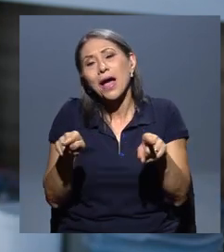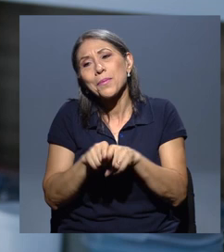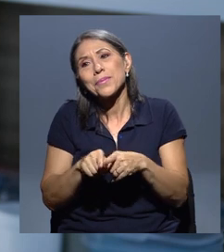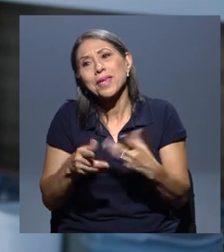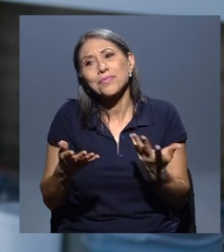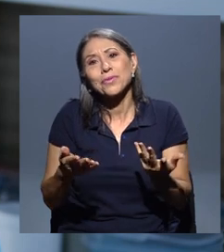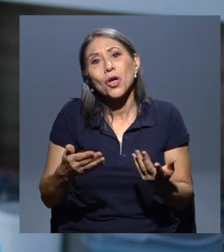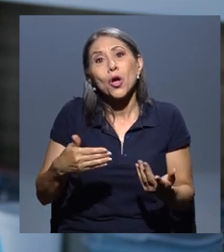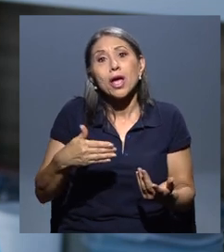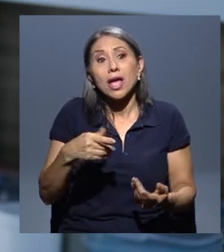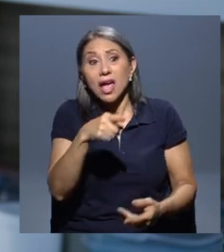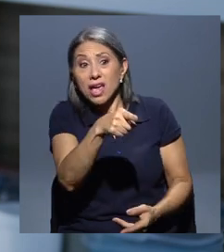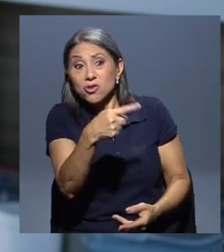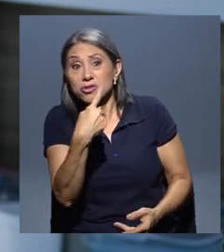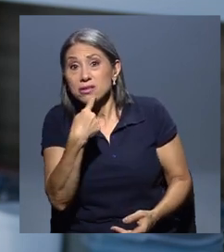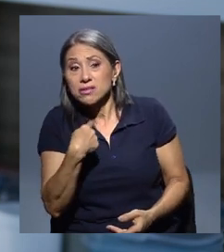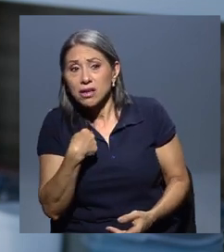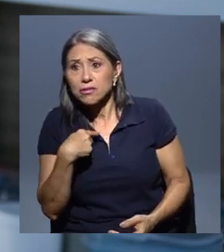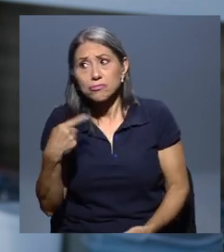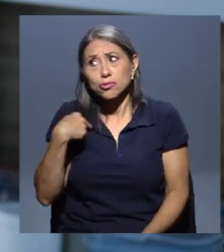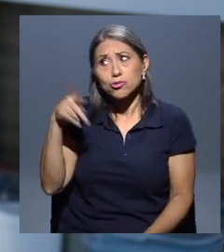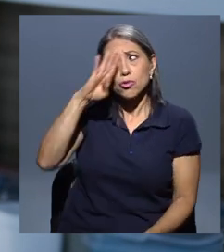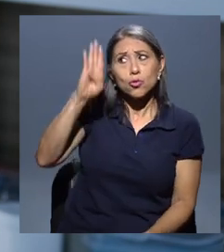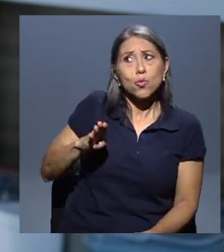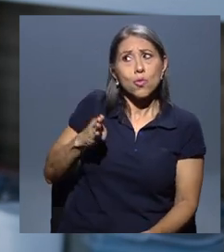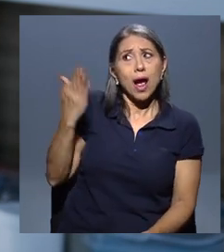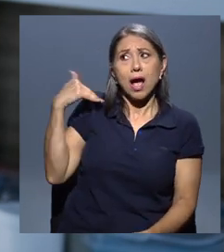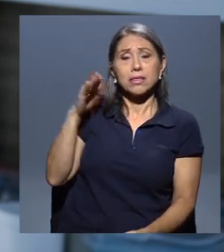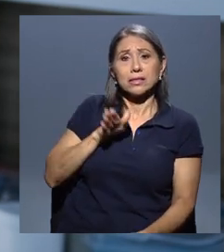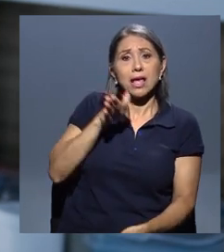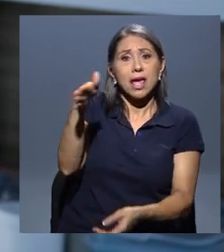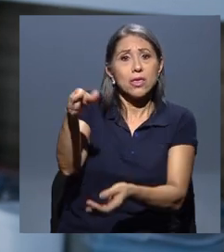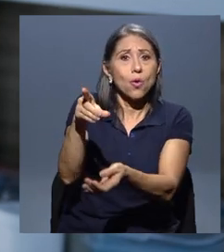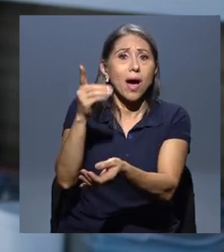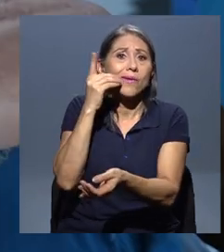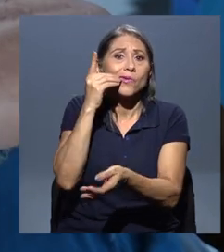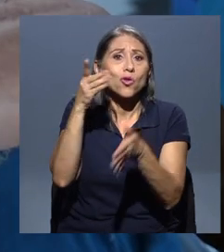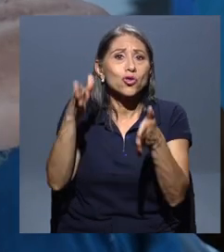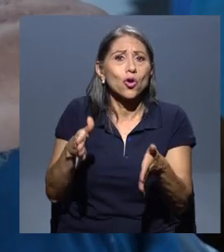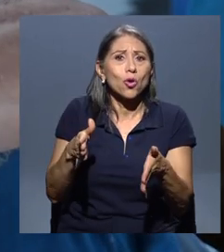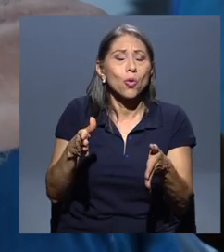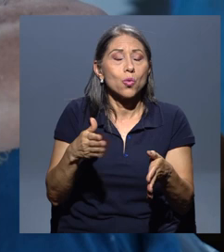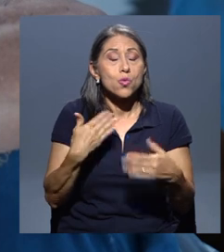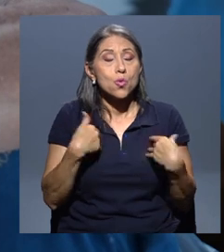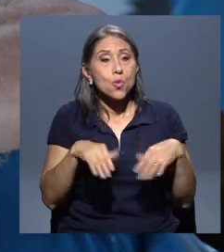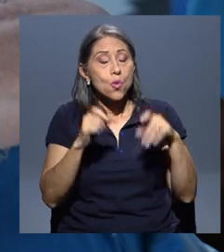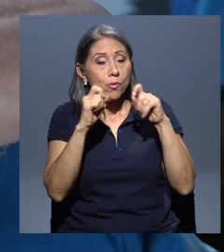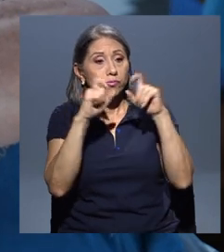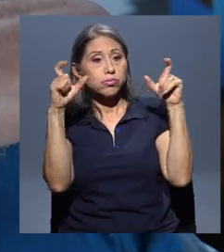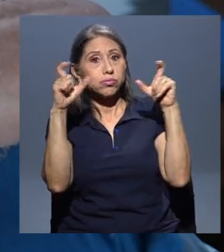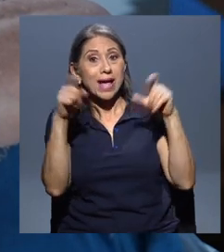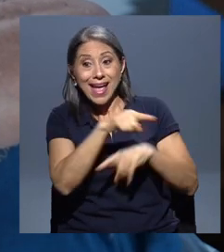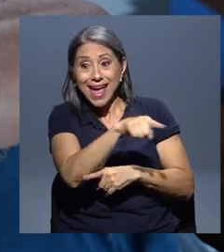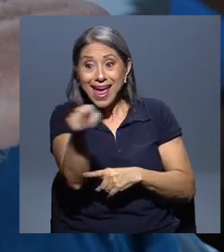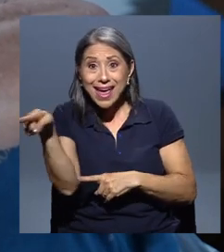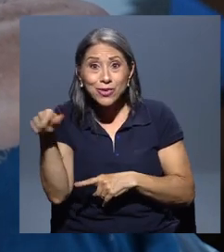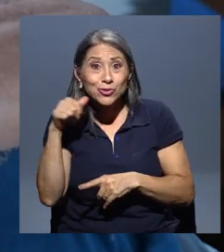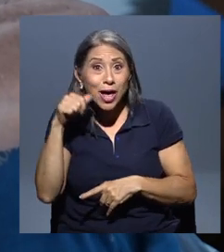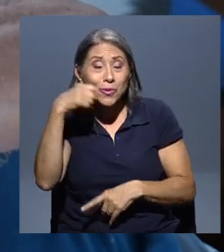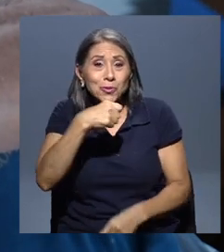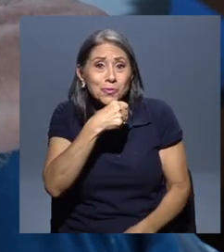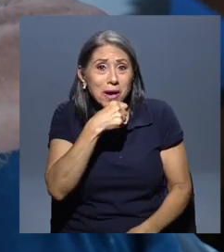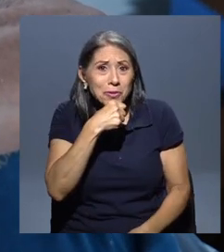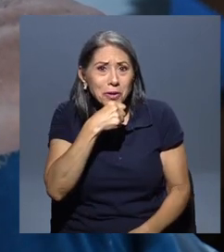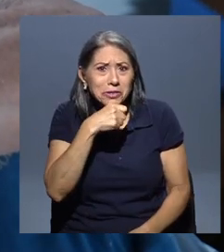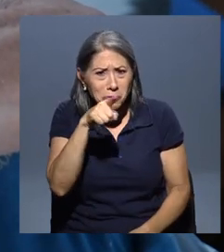que nunca han ido a un odontólogo, ¿verdad? Eso es impresionante porque son adultos mayores y que uno podría pensar que todos en algún momento